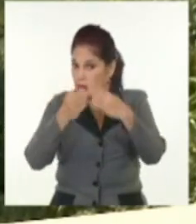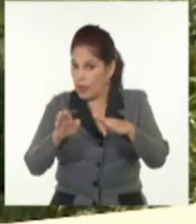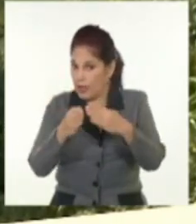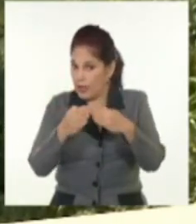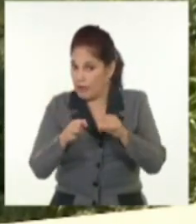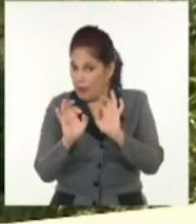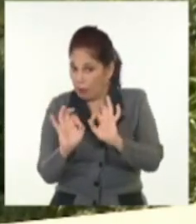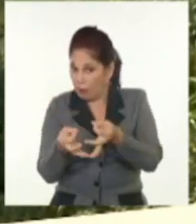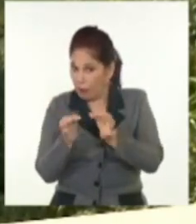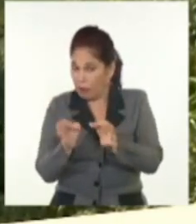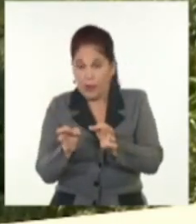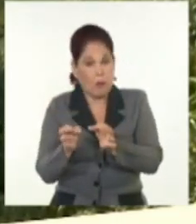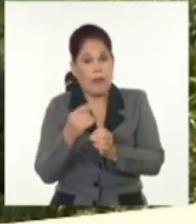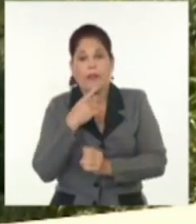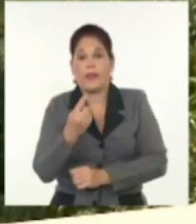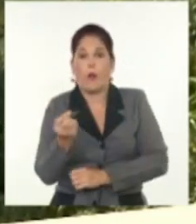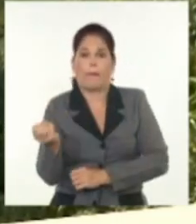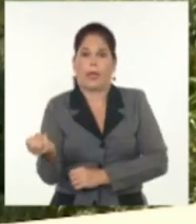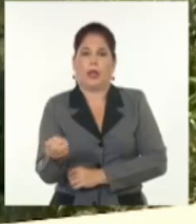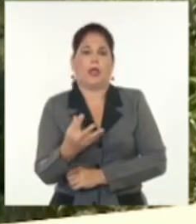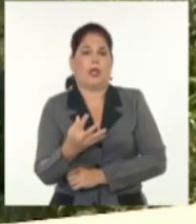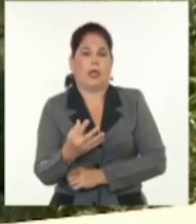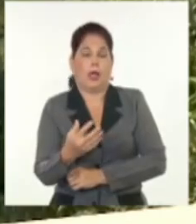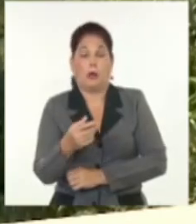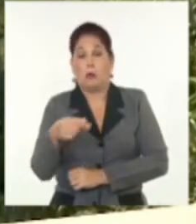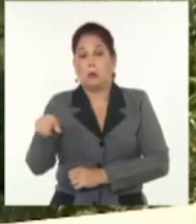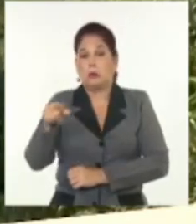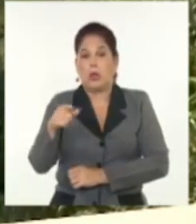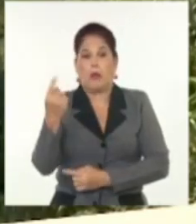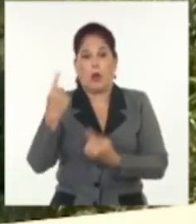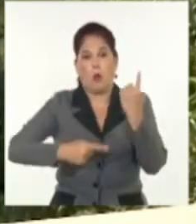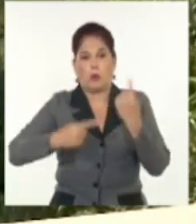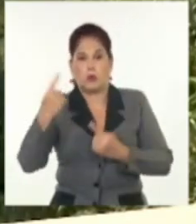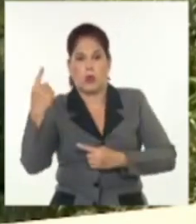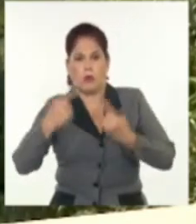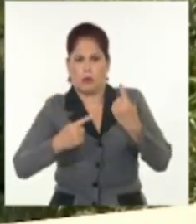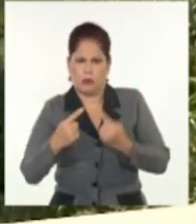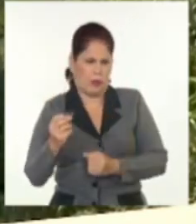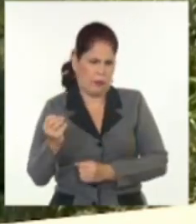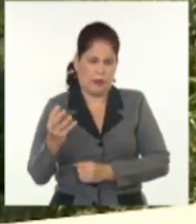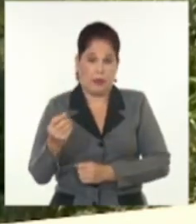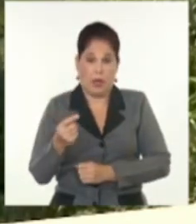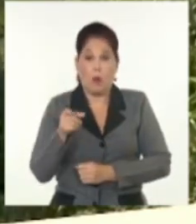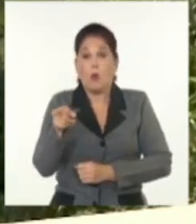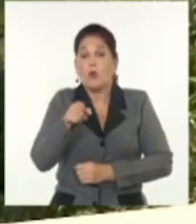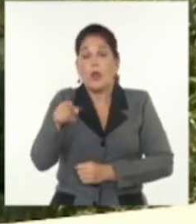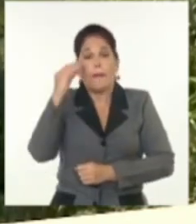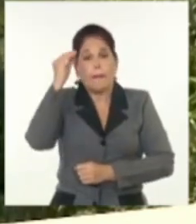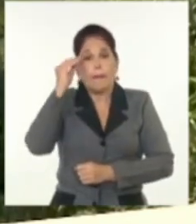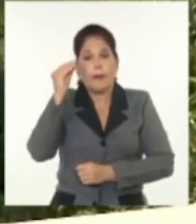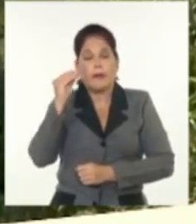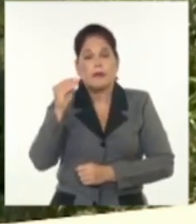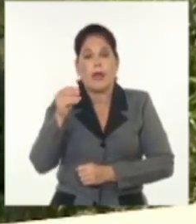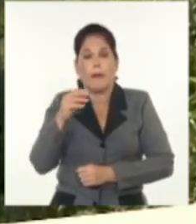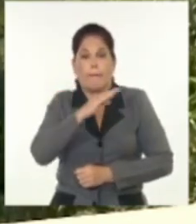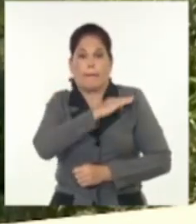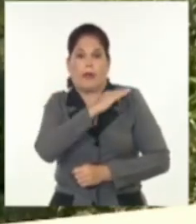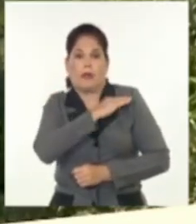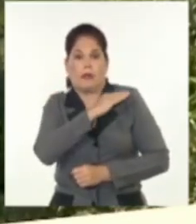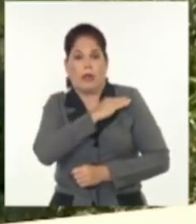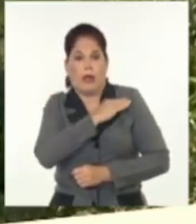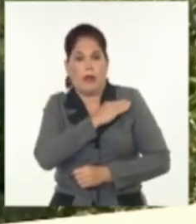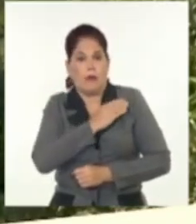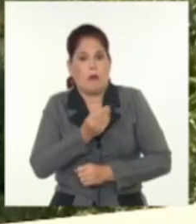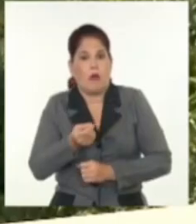Kassen, desmintió todas las alegaciones israelíes sobre daños a la estructura política y militar de la